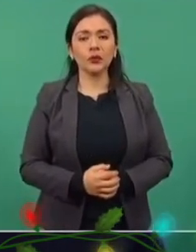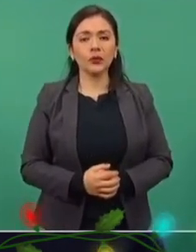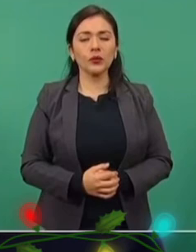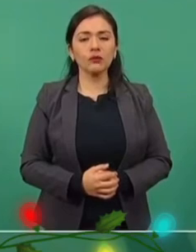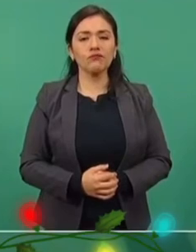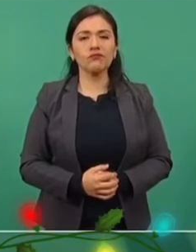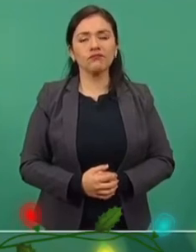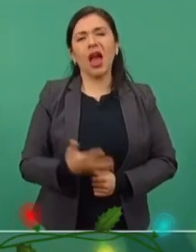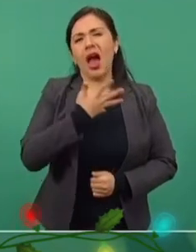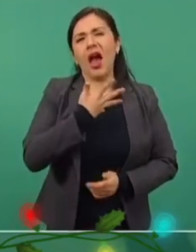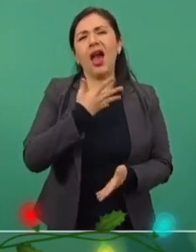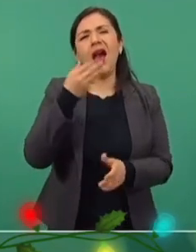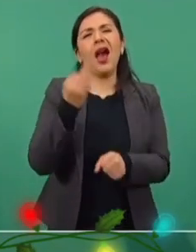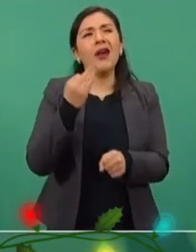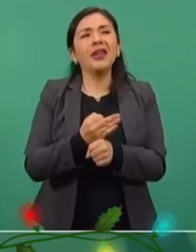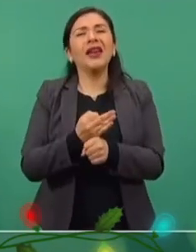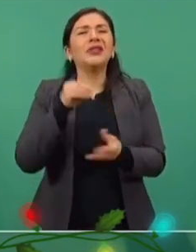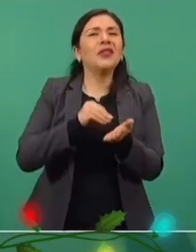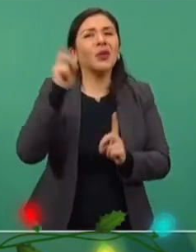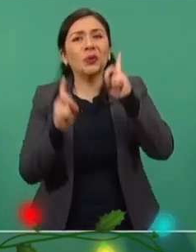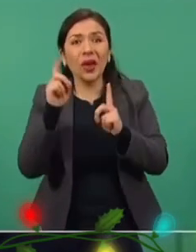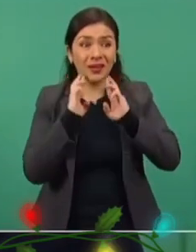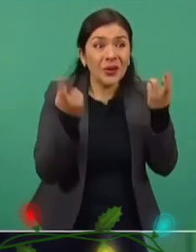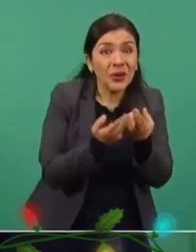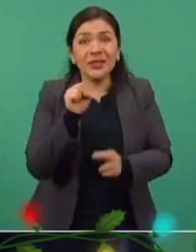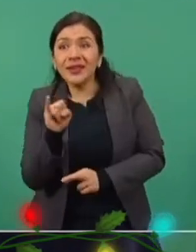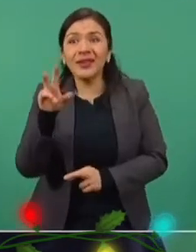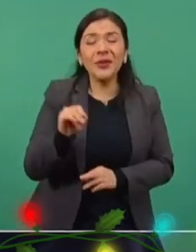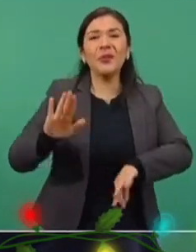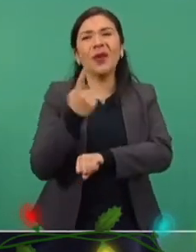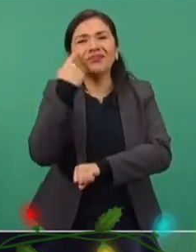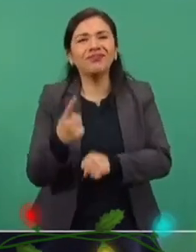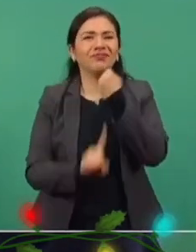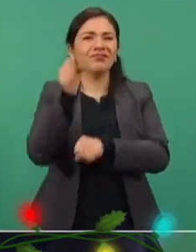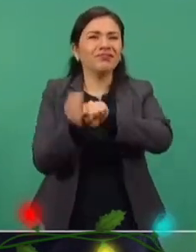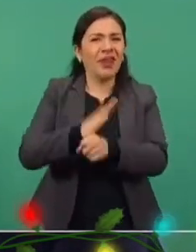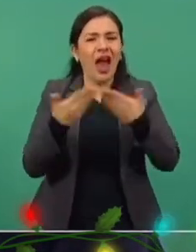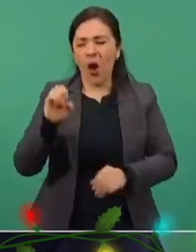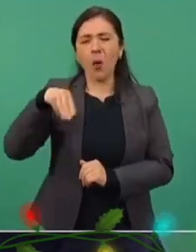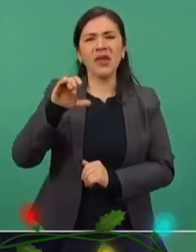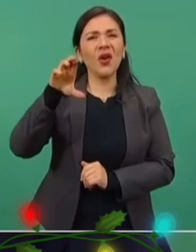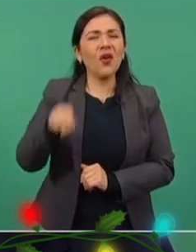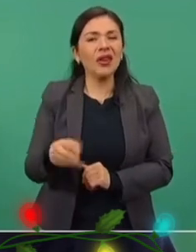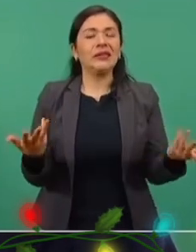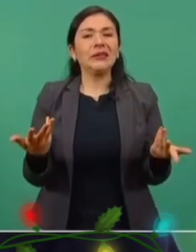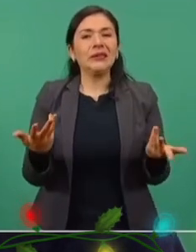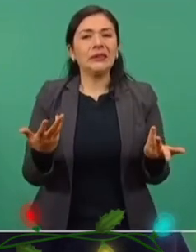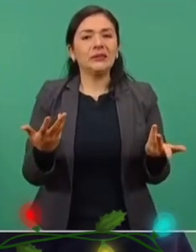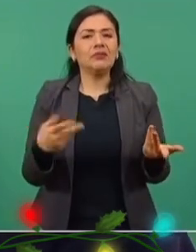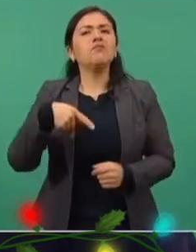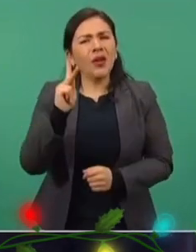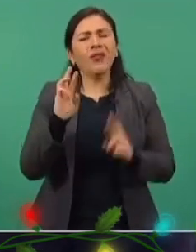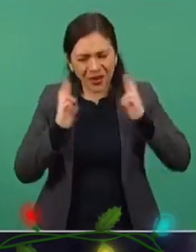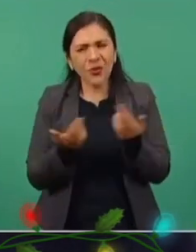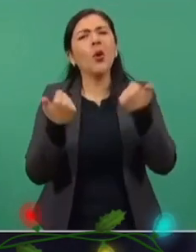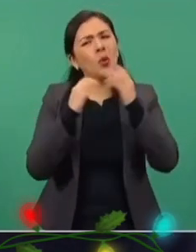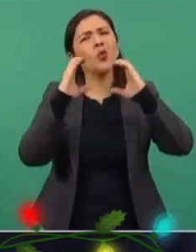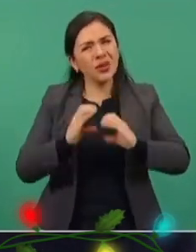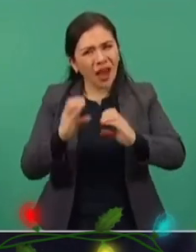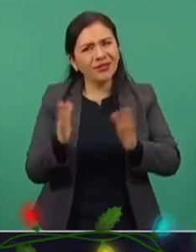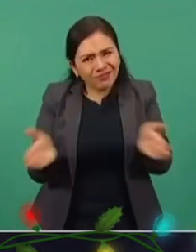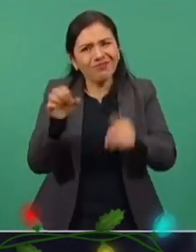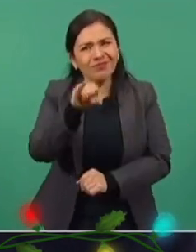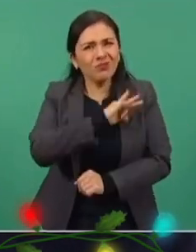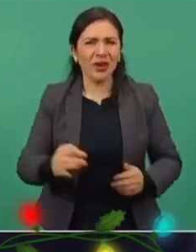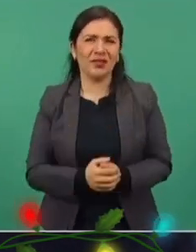polémica sobre si nos reunimos o no por esta nueva variante, que lo hagamos con cuidado, pero que sí,